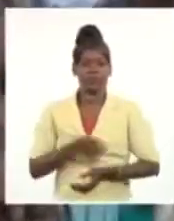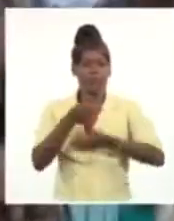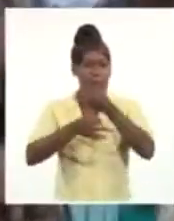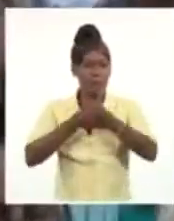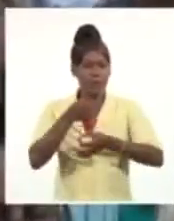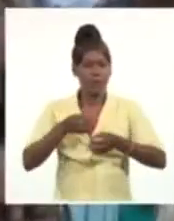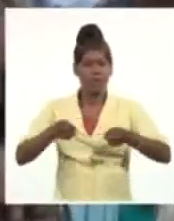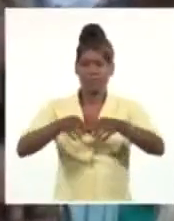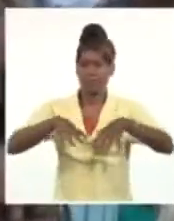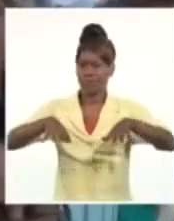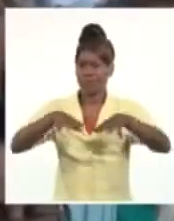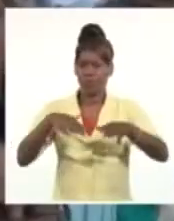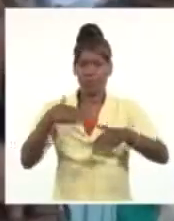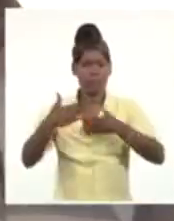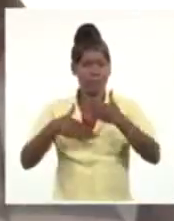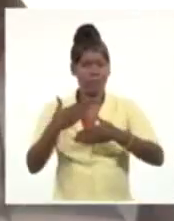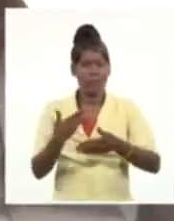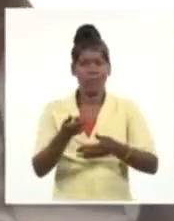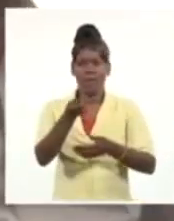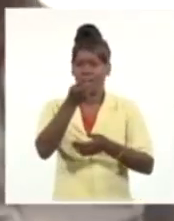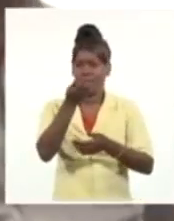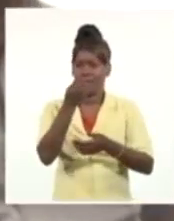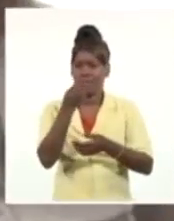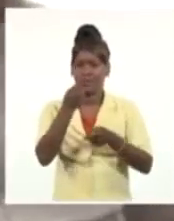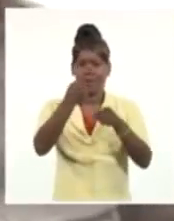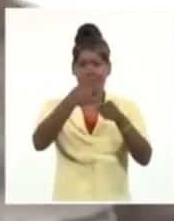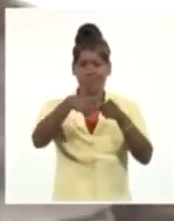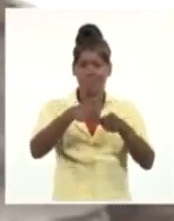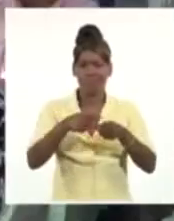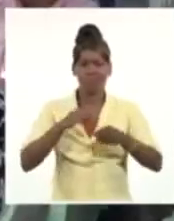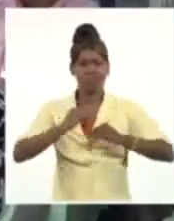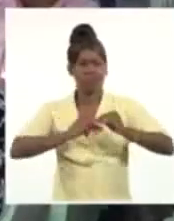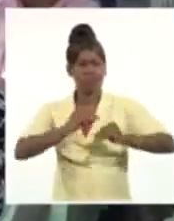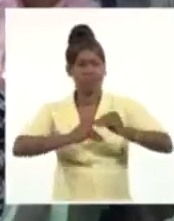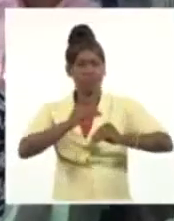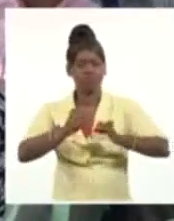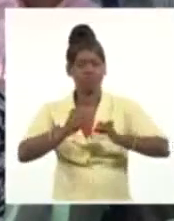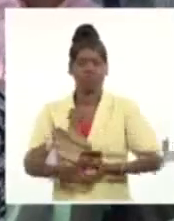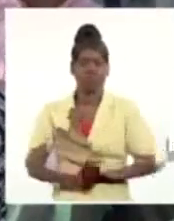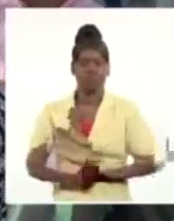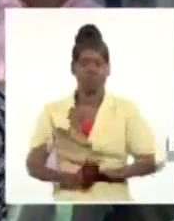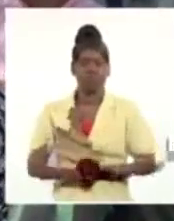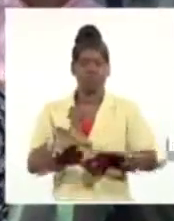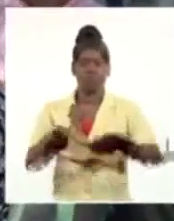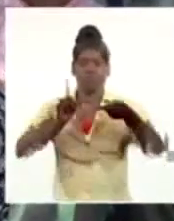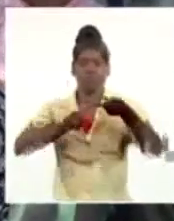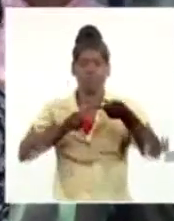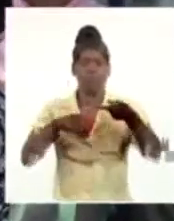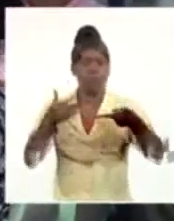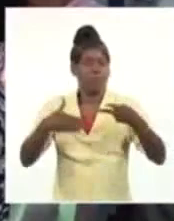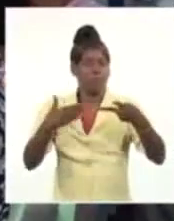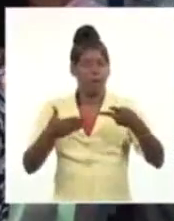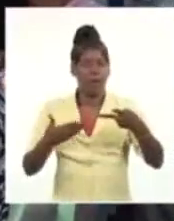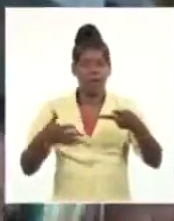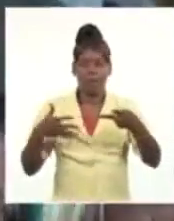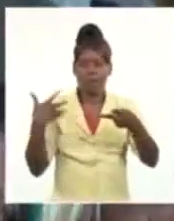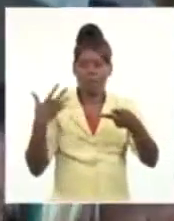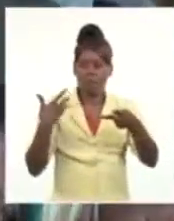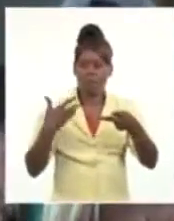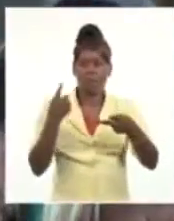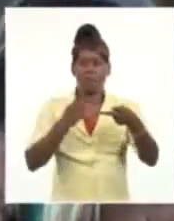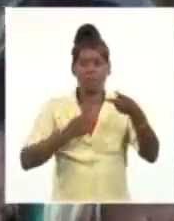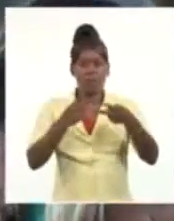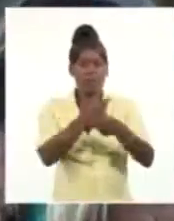insuficiente producción agropecuaria y su comercialización, las insatisfacciones en servicios a la población como el abasto de agua o los